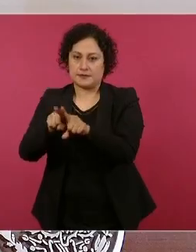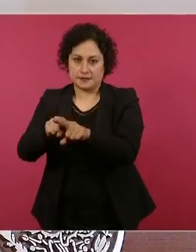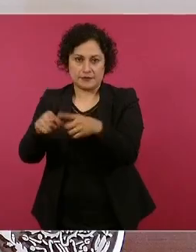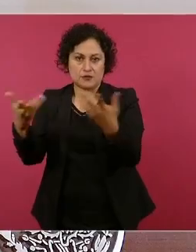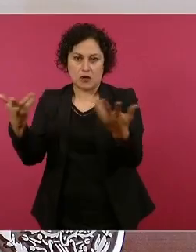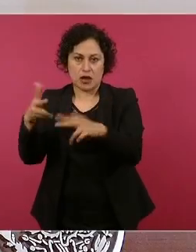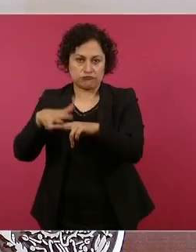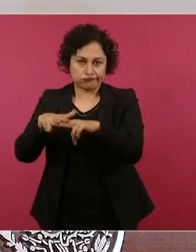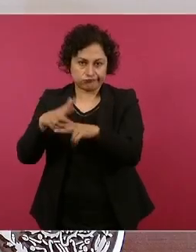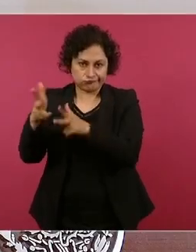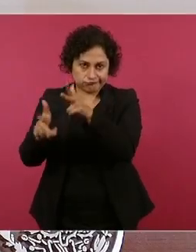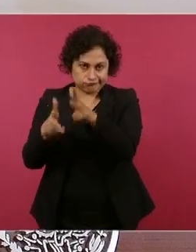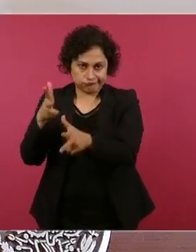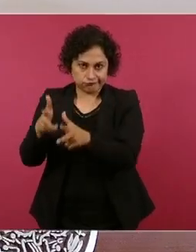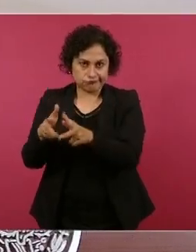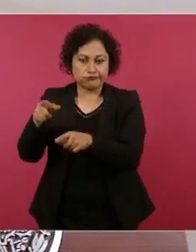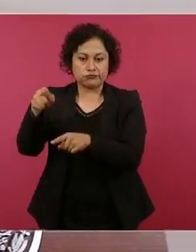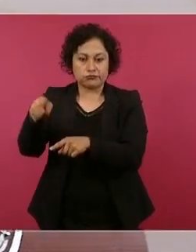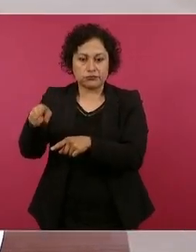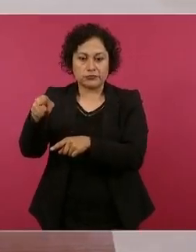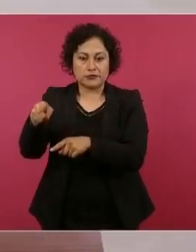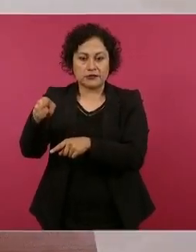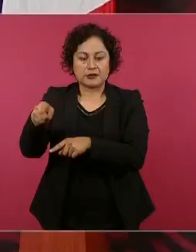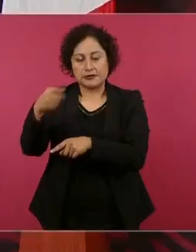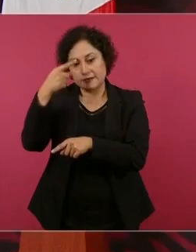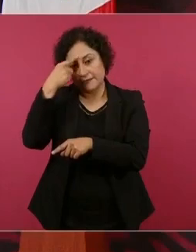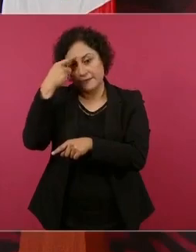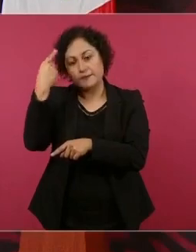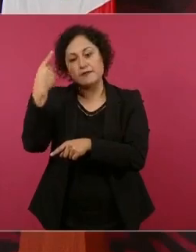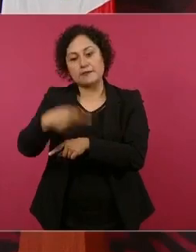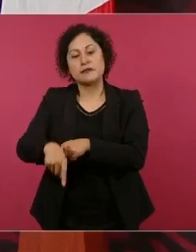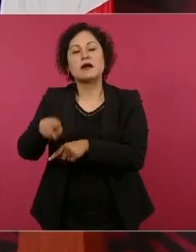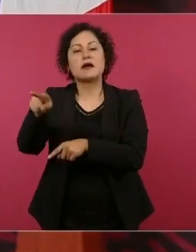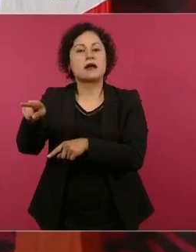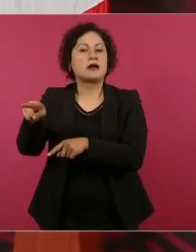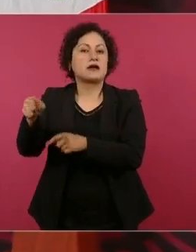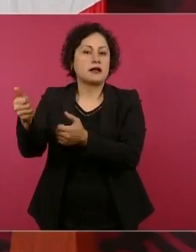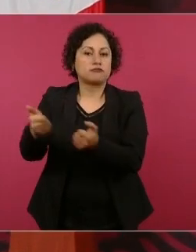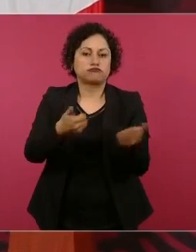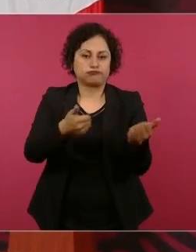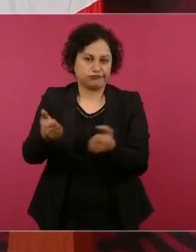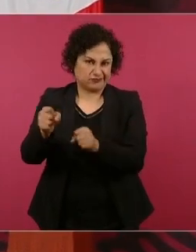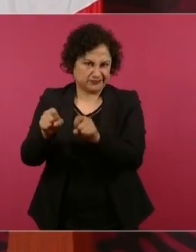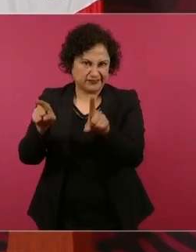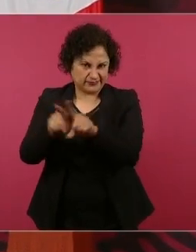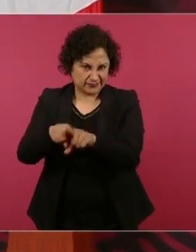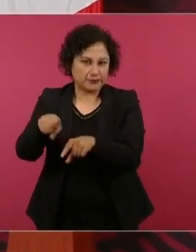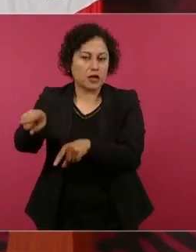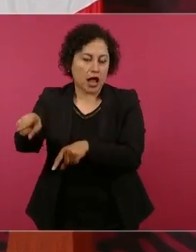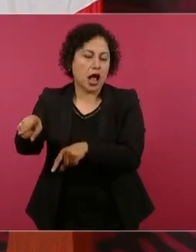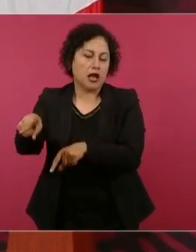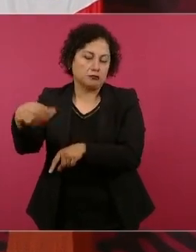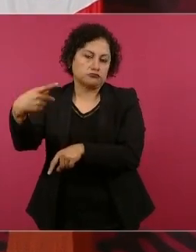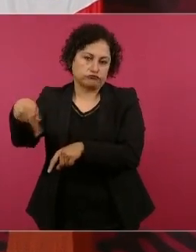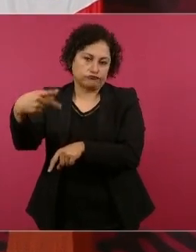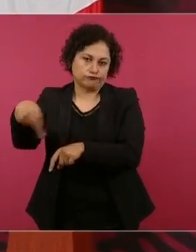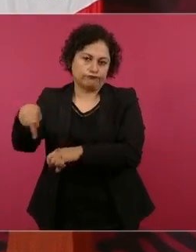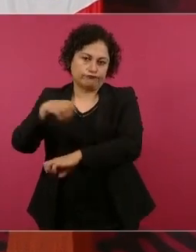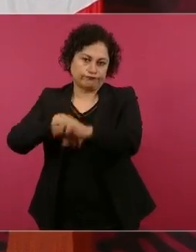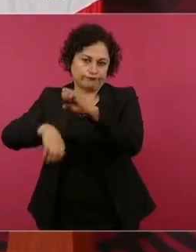manejan la carga para Pantaco, por eso también tiene